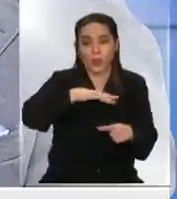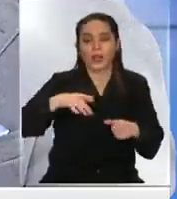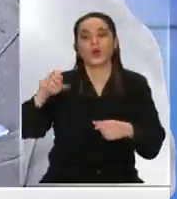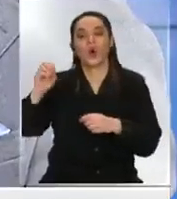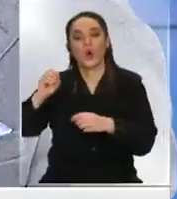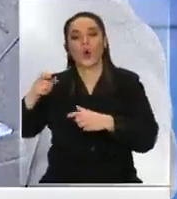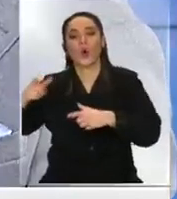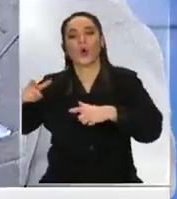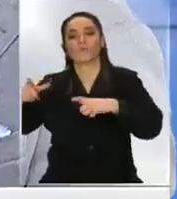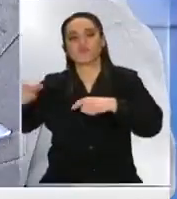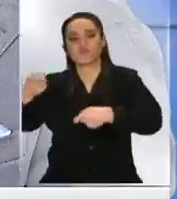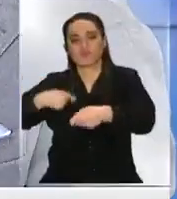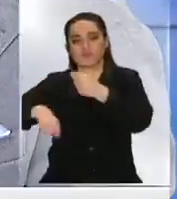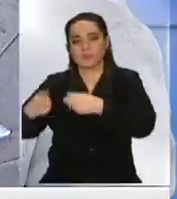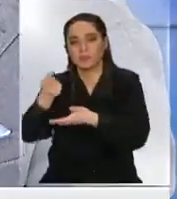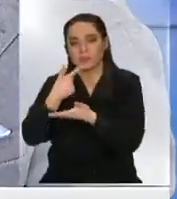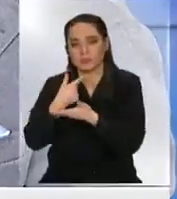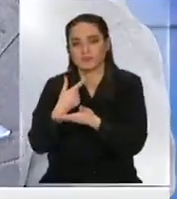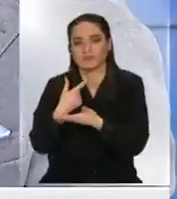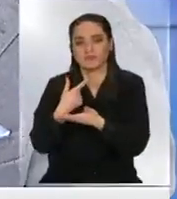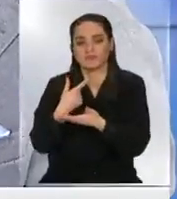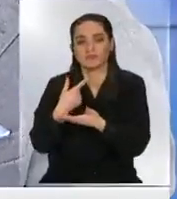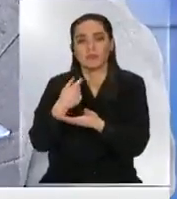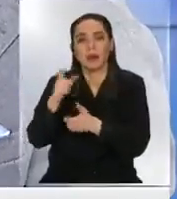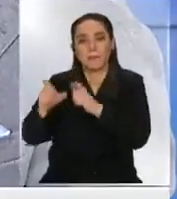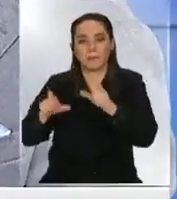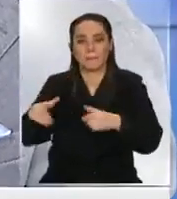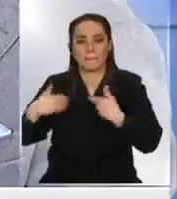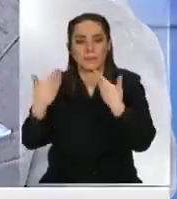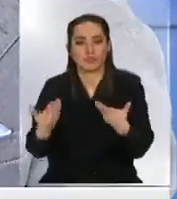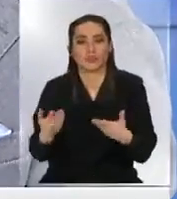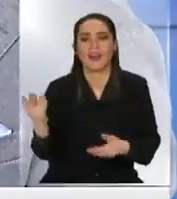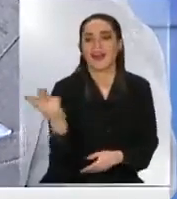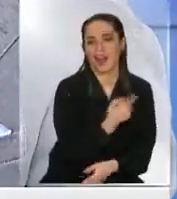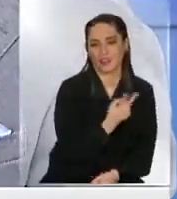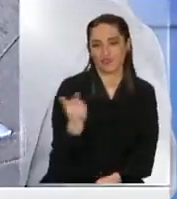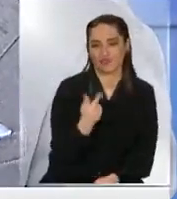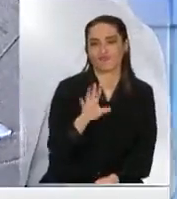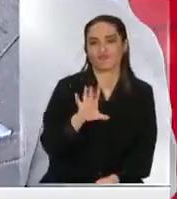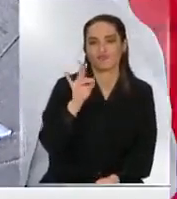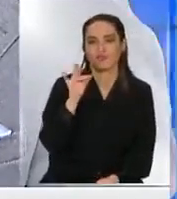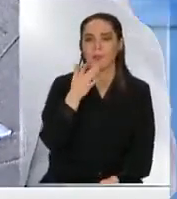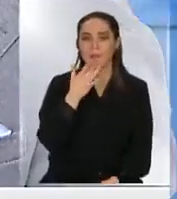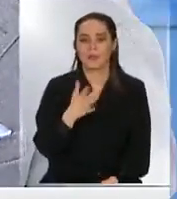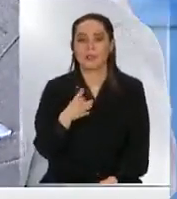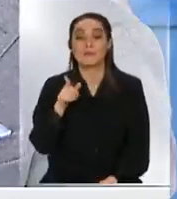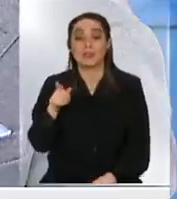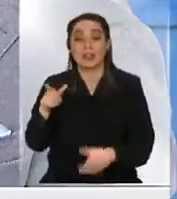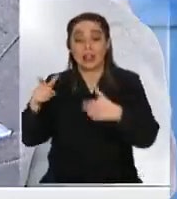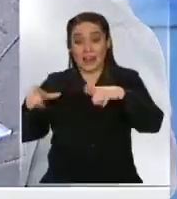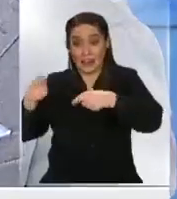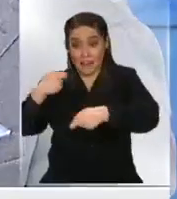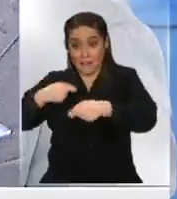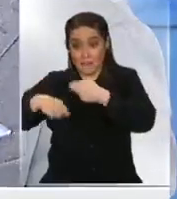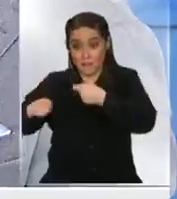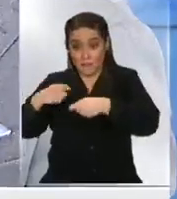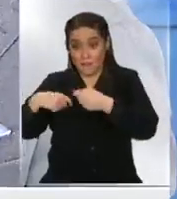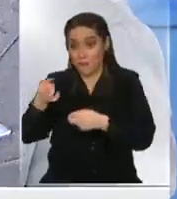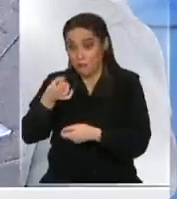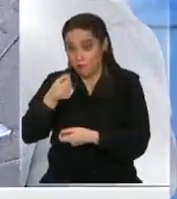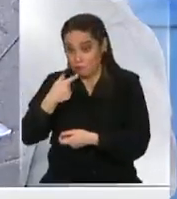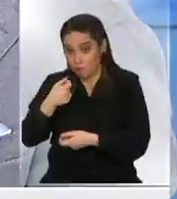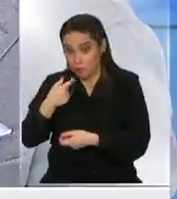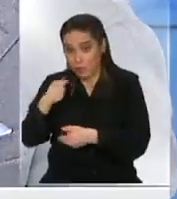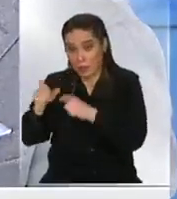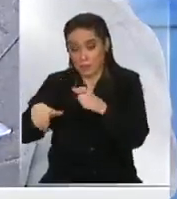las dos y te voy a decir por qué la farmacia popular atendió un tema mucho más sensible pero cuando nosotros hicimos la óptica popular nos